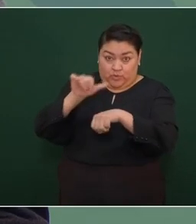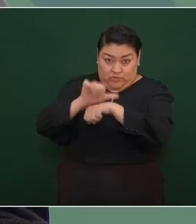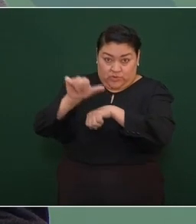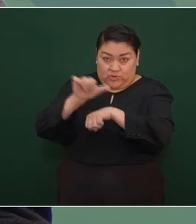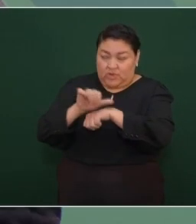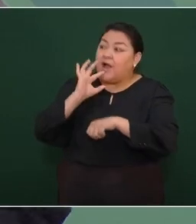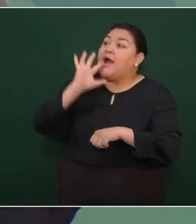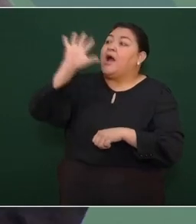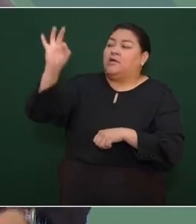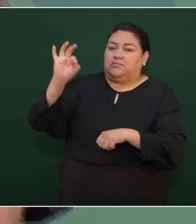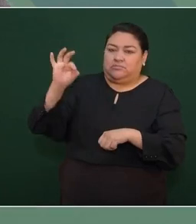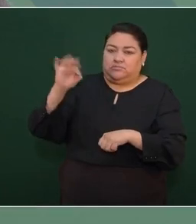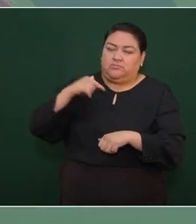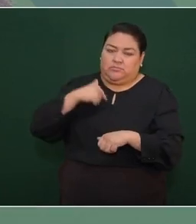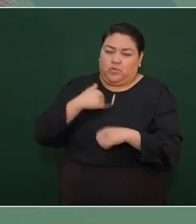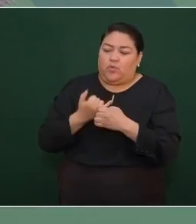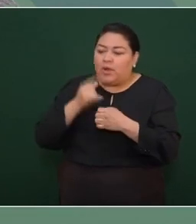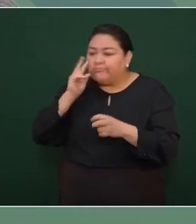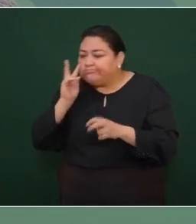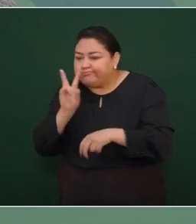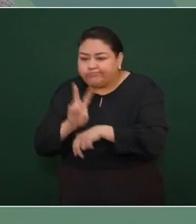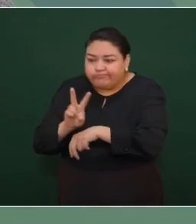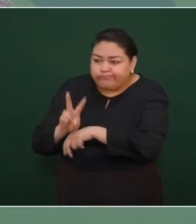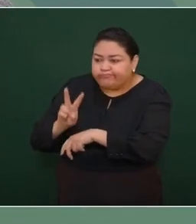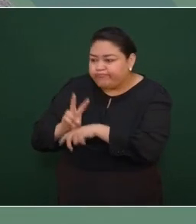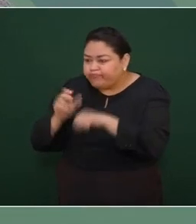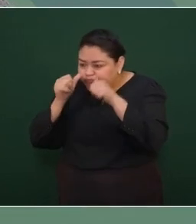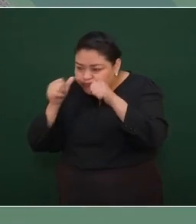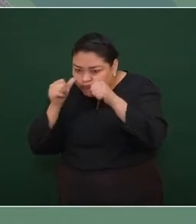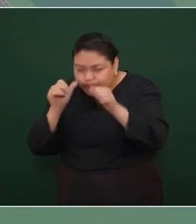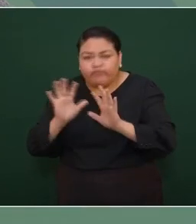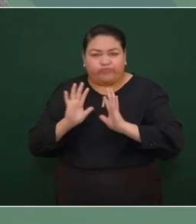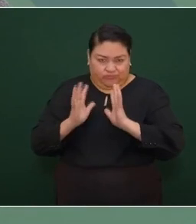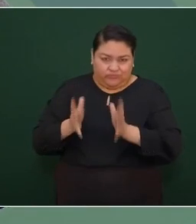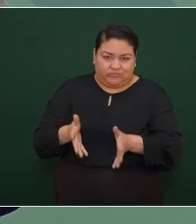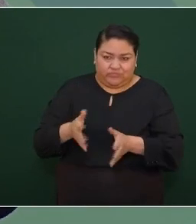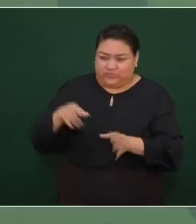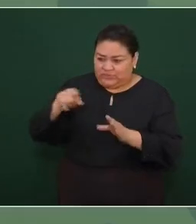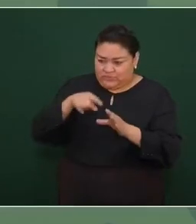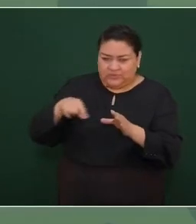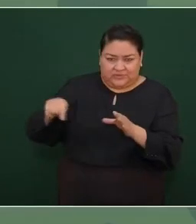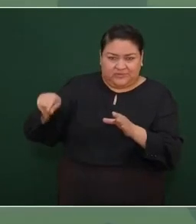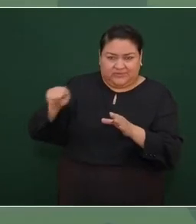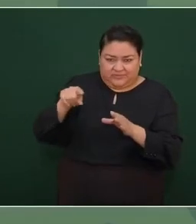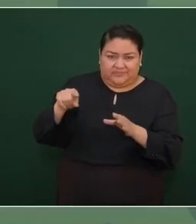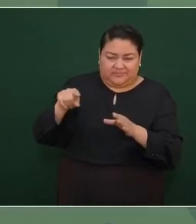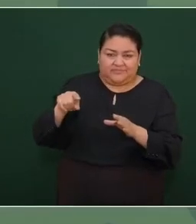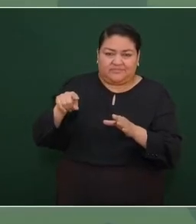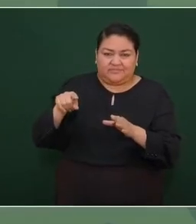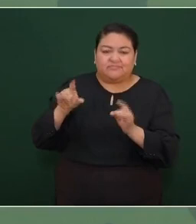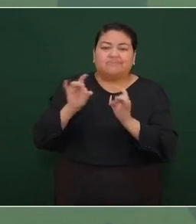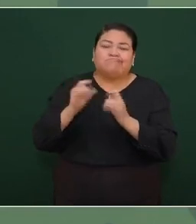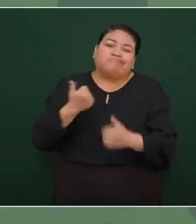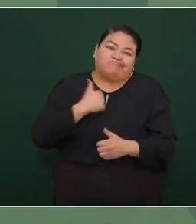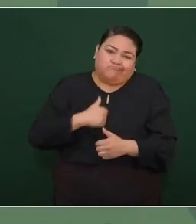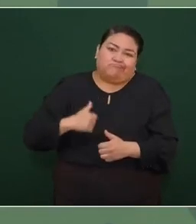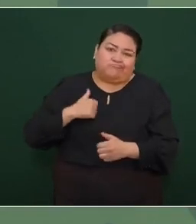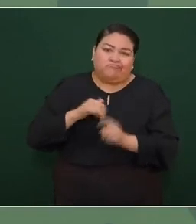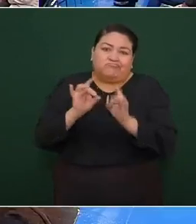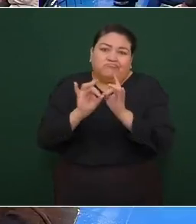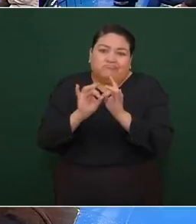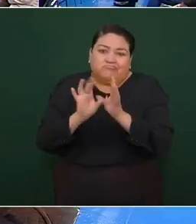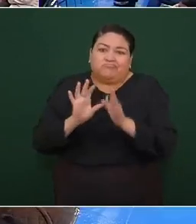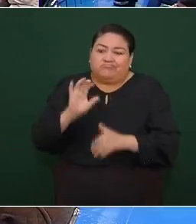sepa que estamos atendiendo a quienes lamentablemente